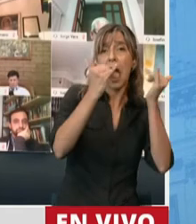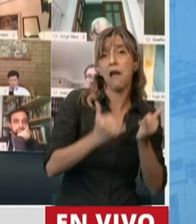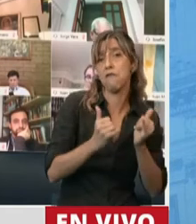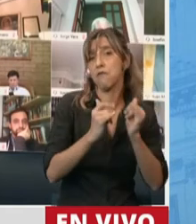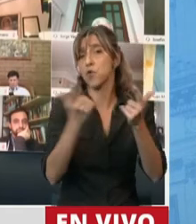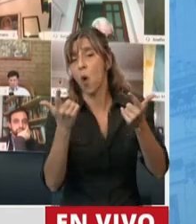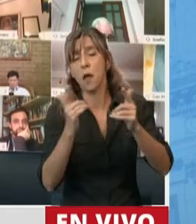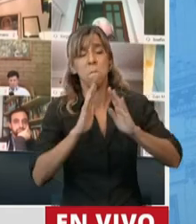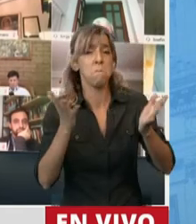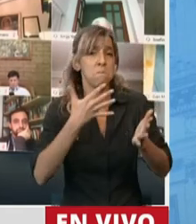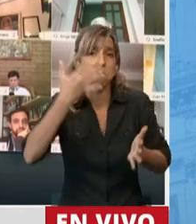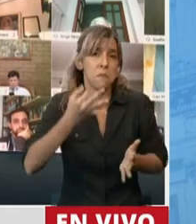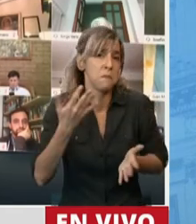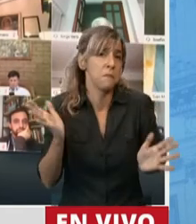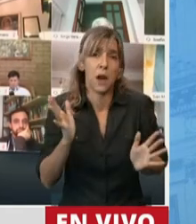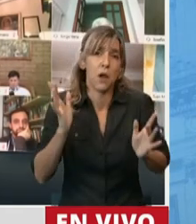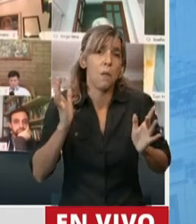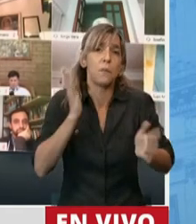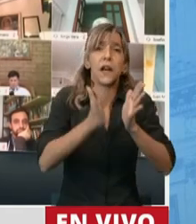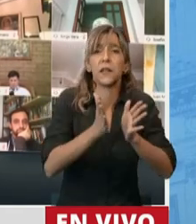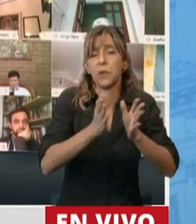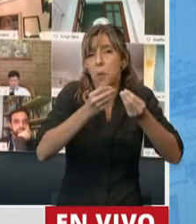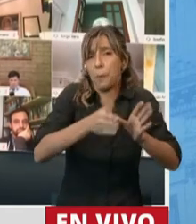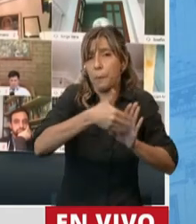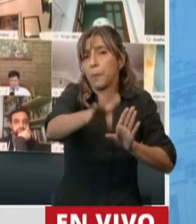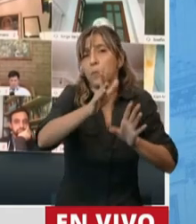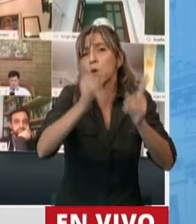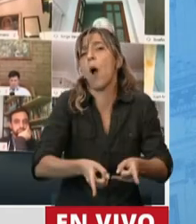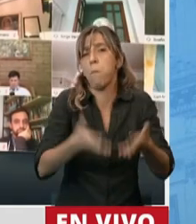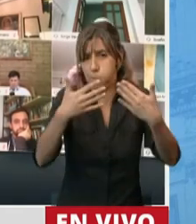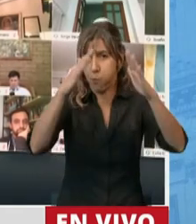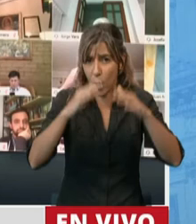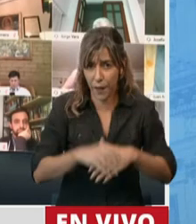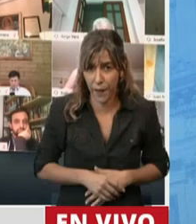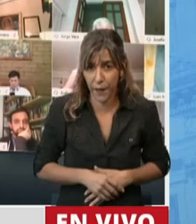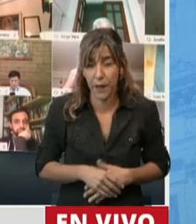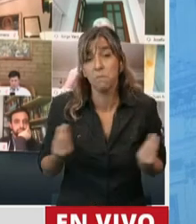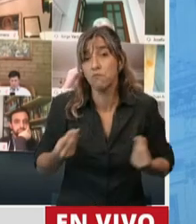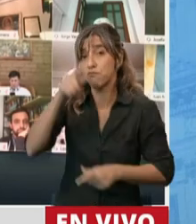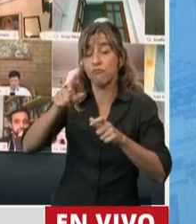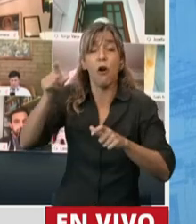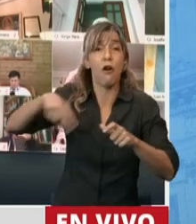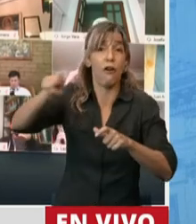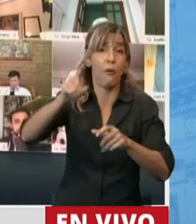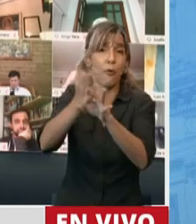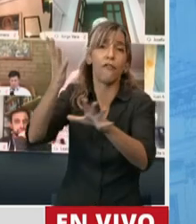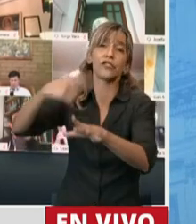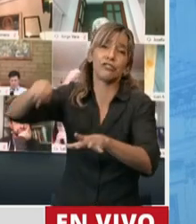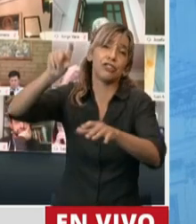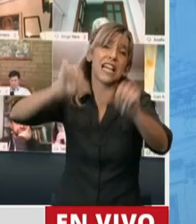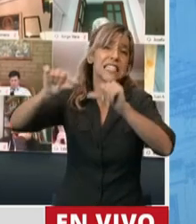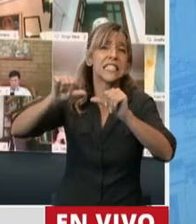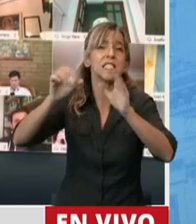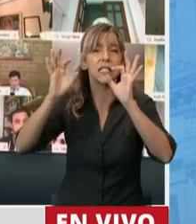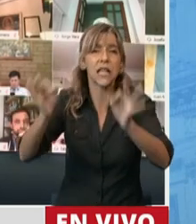tratamientos de este tipo en la medida que la ciencia vaya teniendo la suficiente evidencia